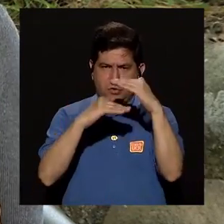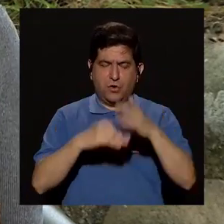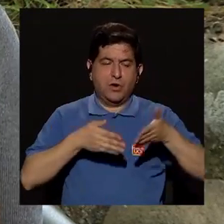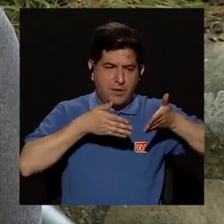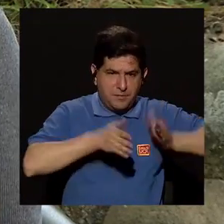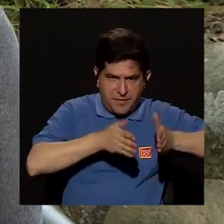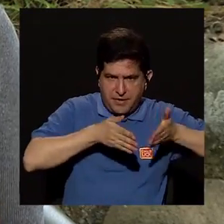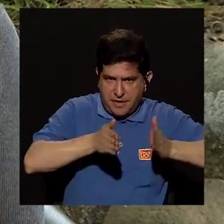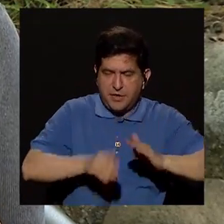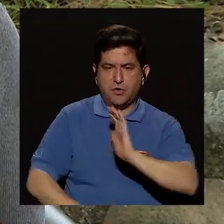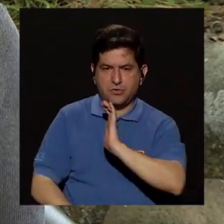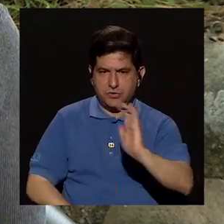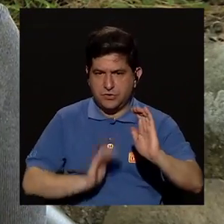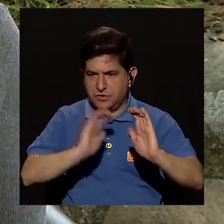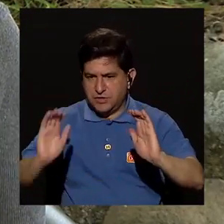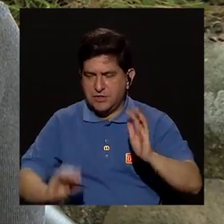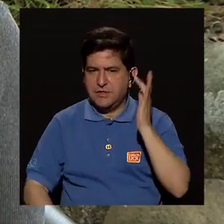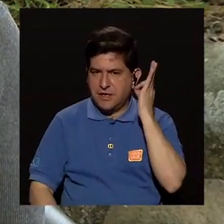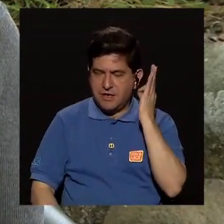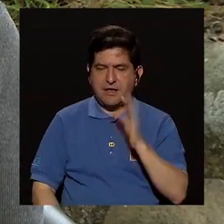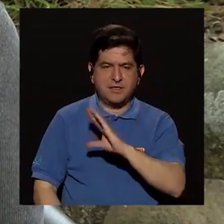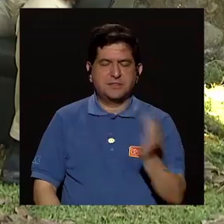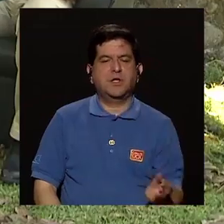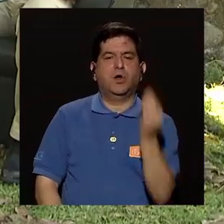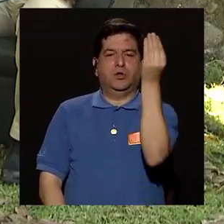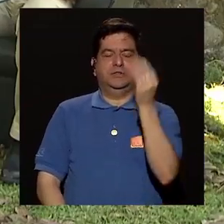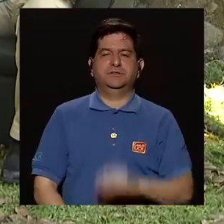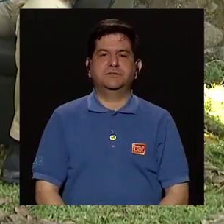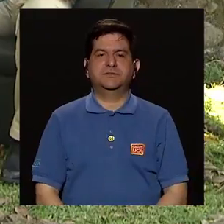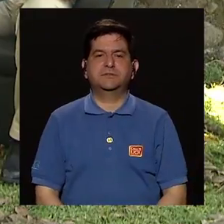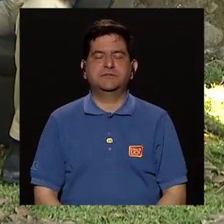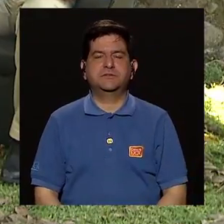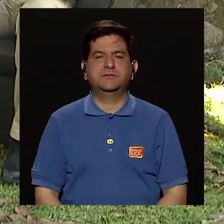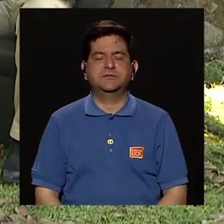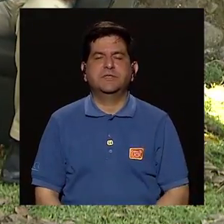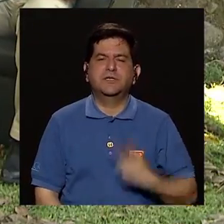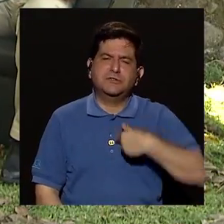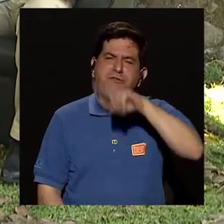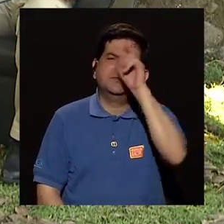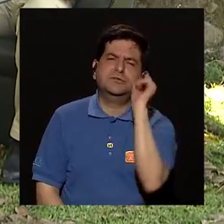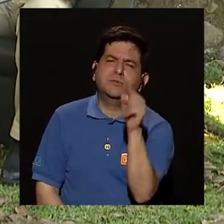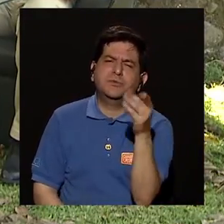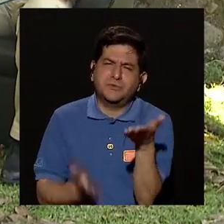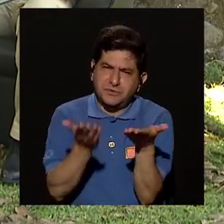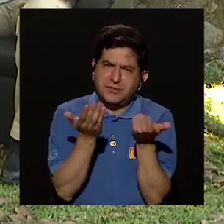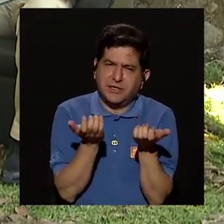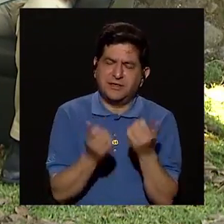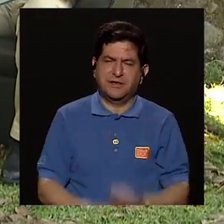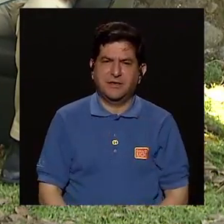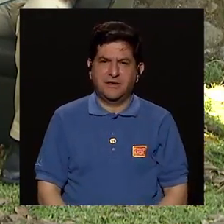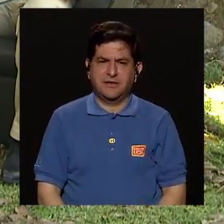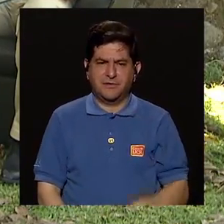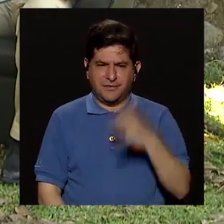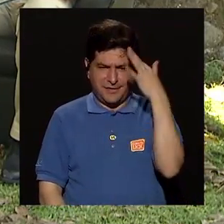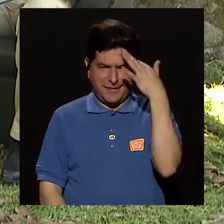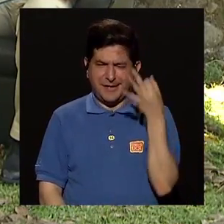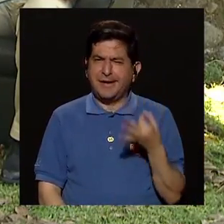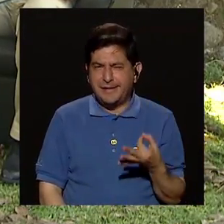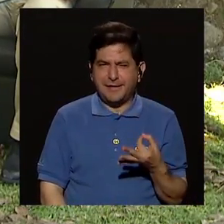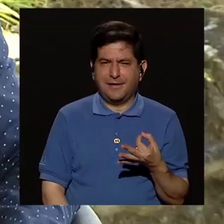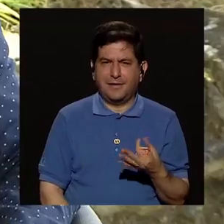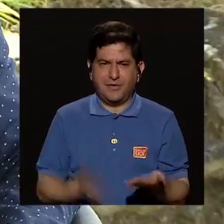en sus hijos, niños y niñas y adolescentes. Osvaldo, yo quería preguntarle, pues, yo creo que hay una